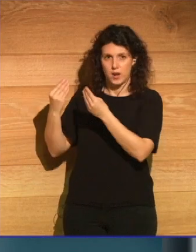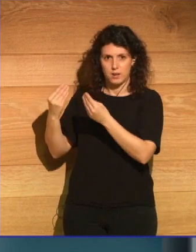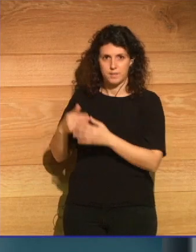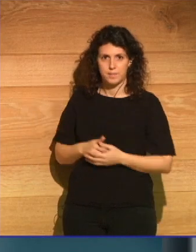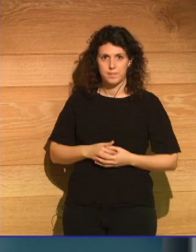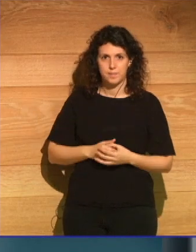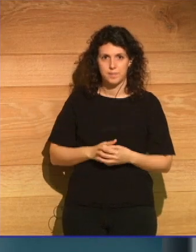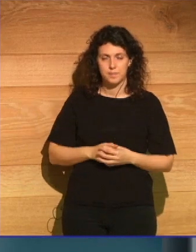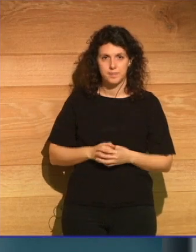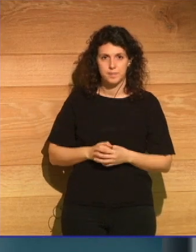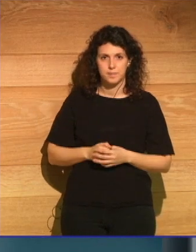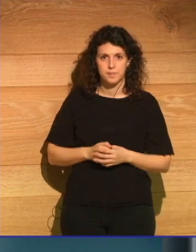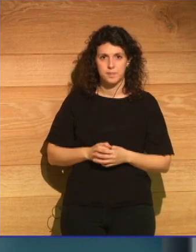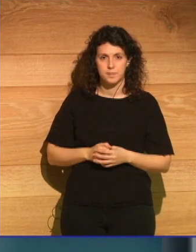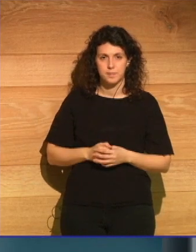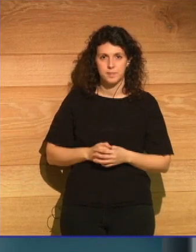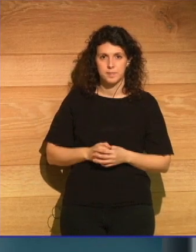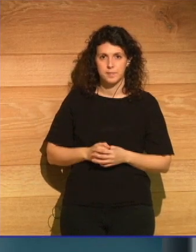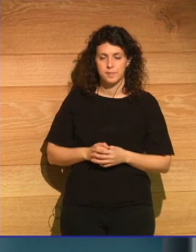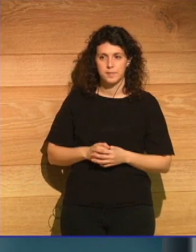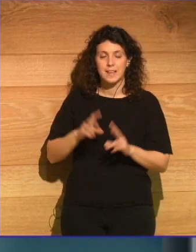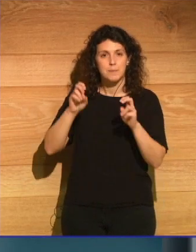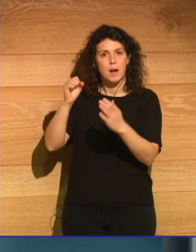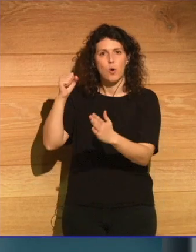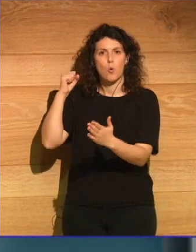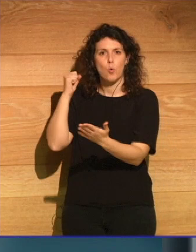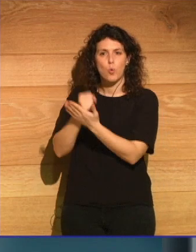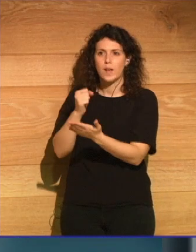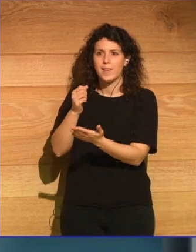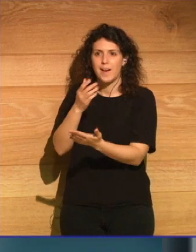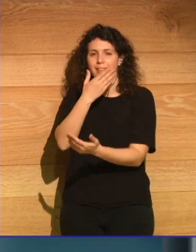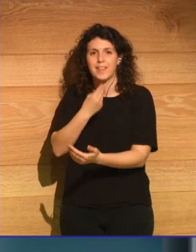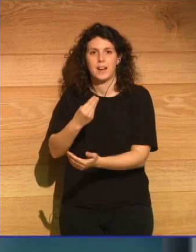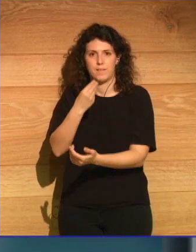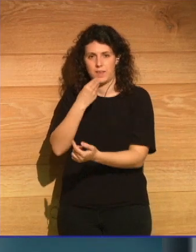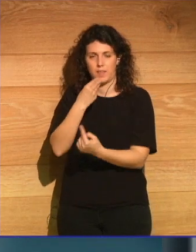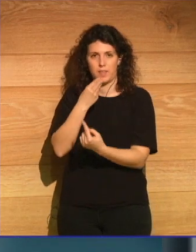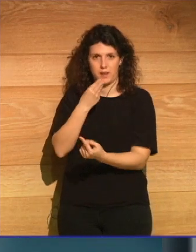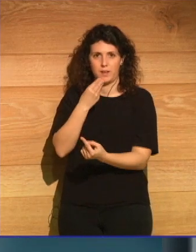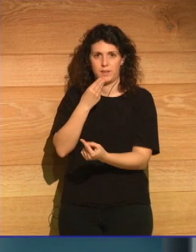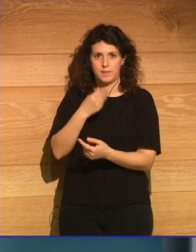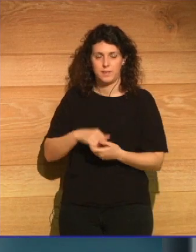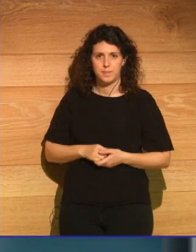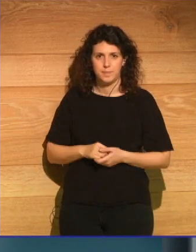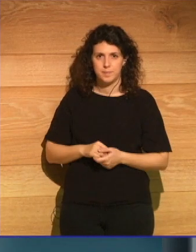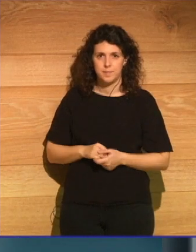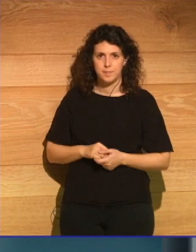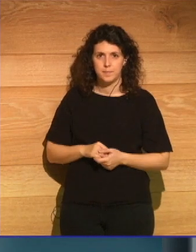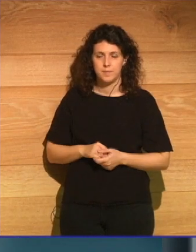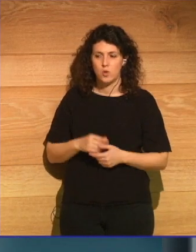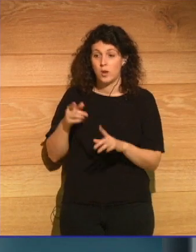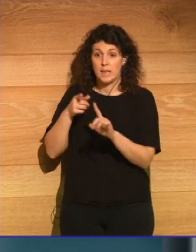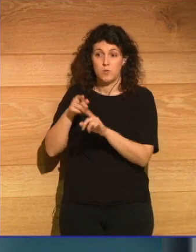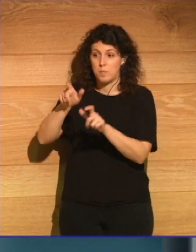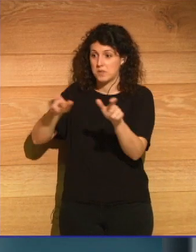Es sobre la huella que puede dejar la belleza para todo el que quiera